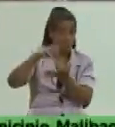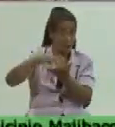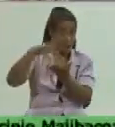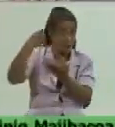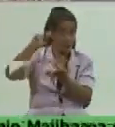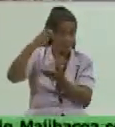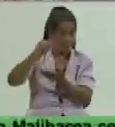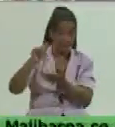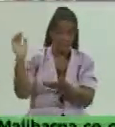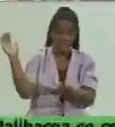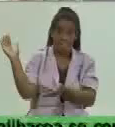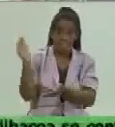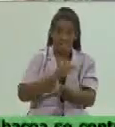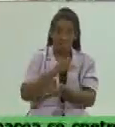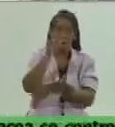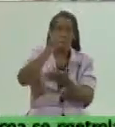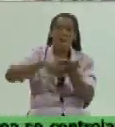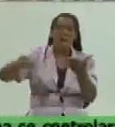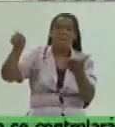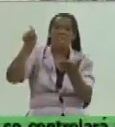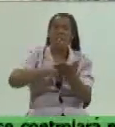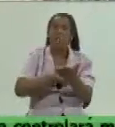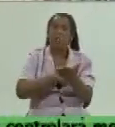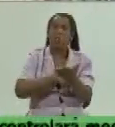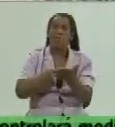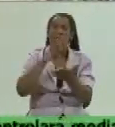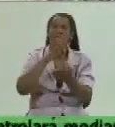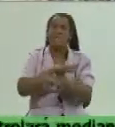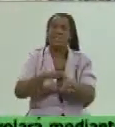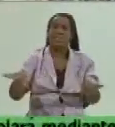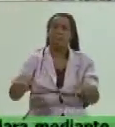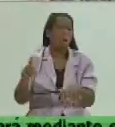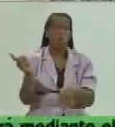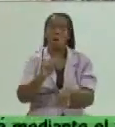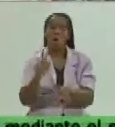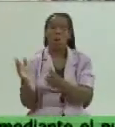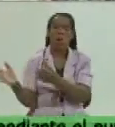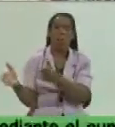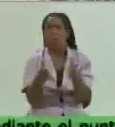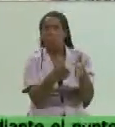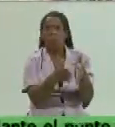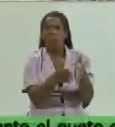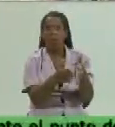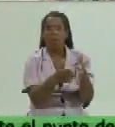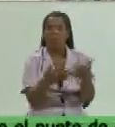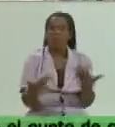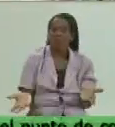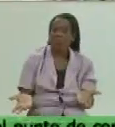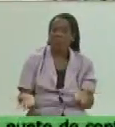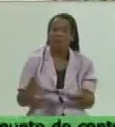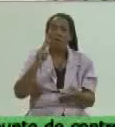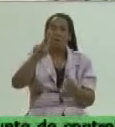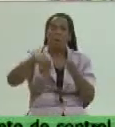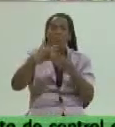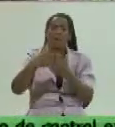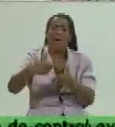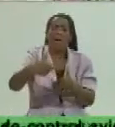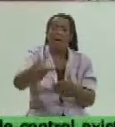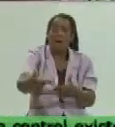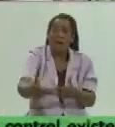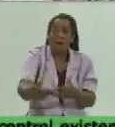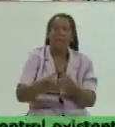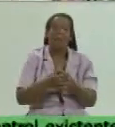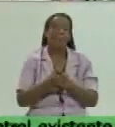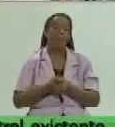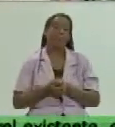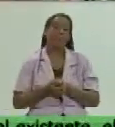vinieron planificación física vino ahí no se puede tienen que correr lo más para adelante dos días más perdimos dos días